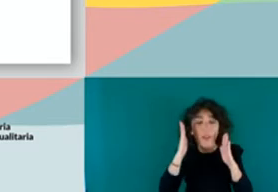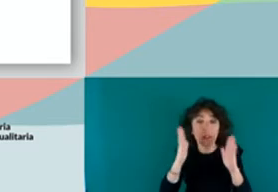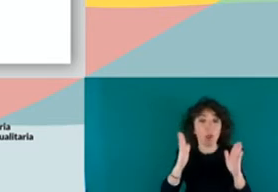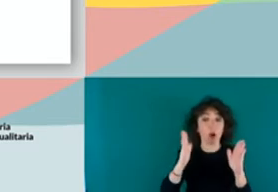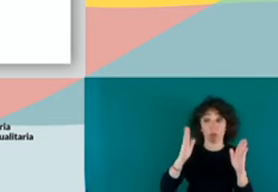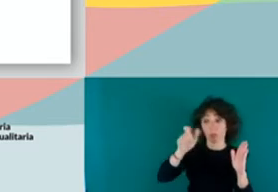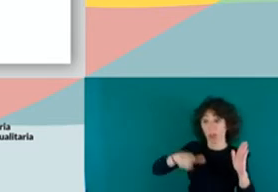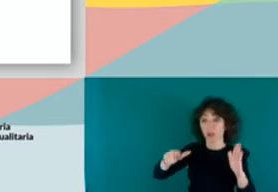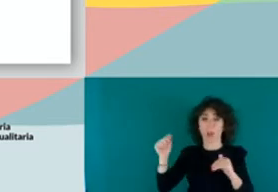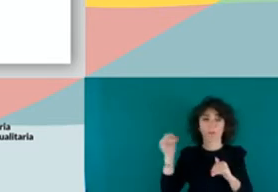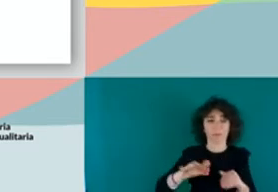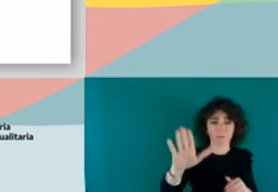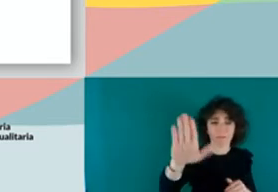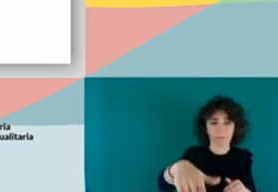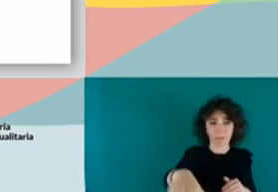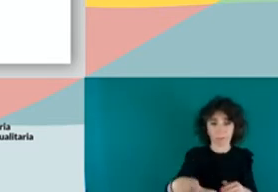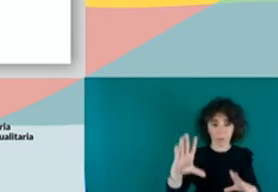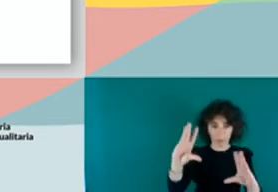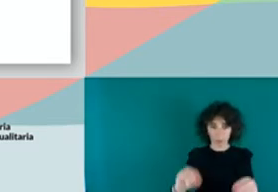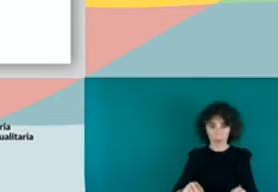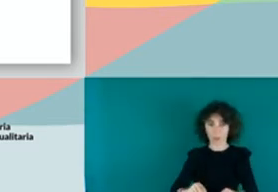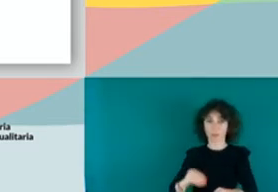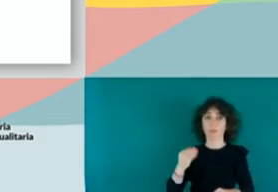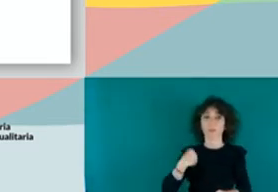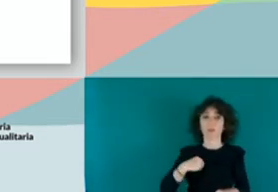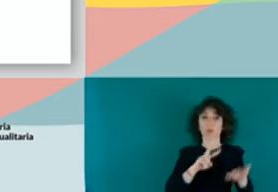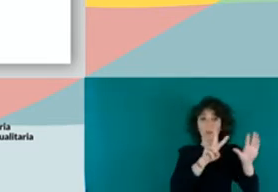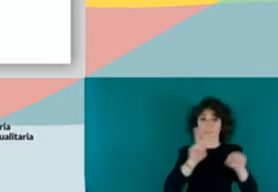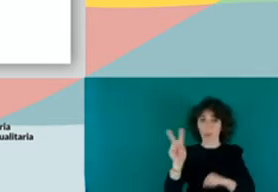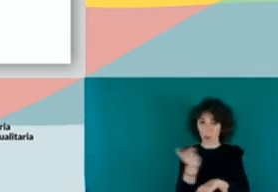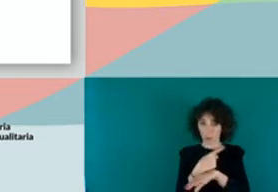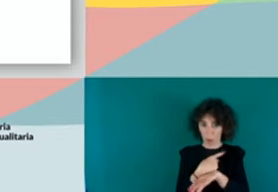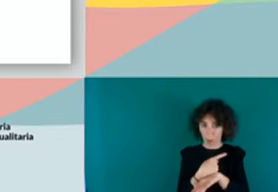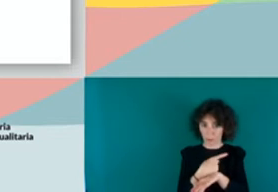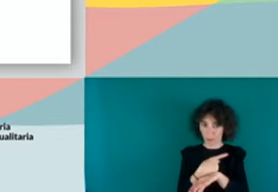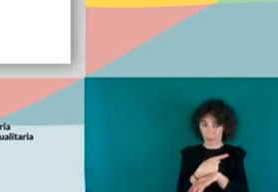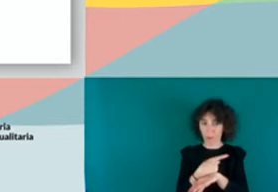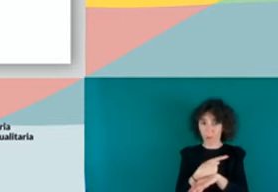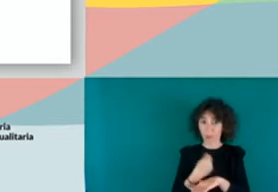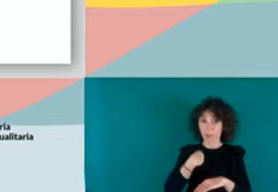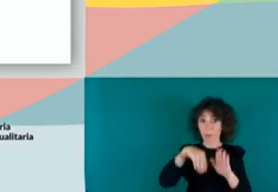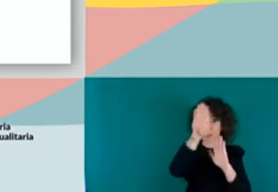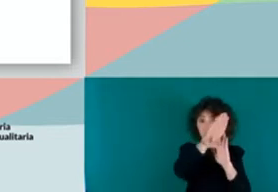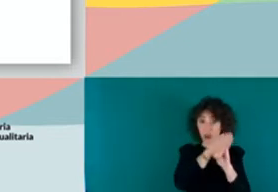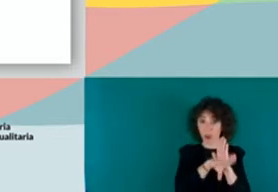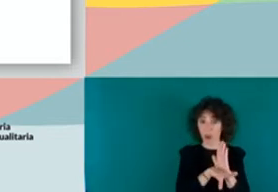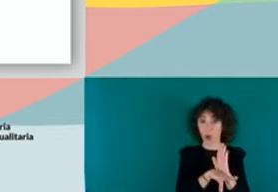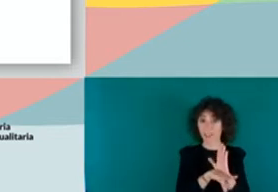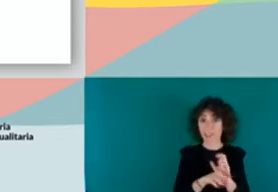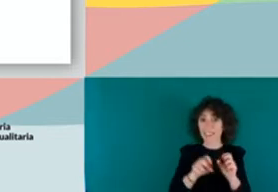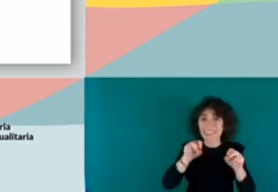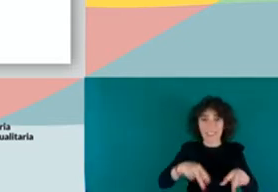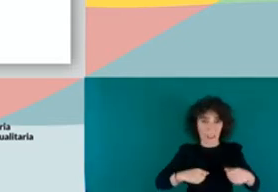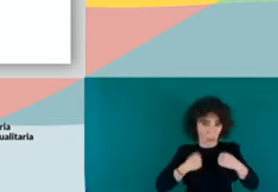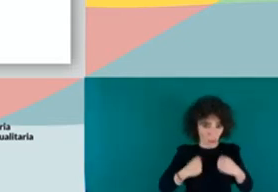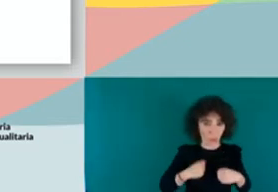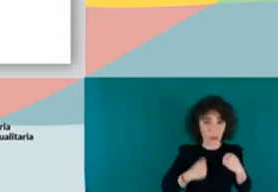no deberían pasar en él más de 72 horas. Pero están en estas condiciones, sin duchas, con